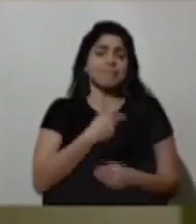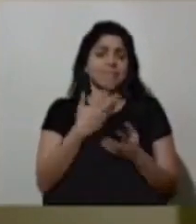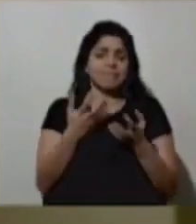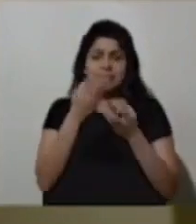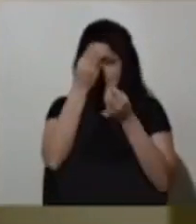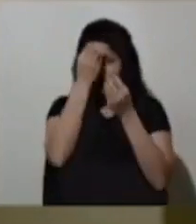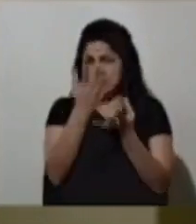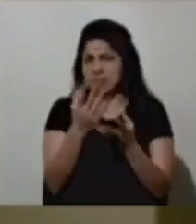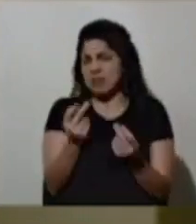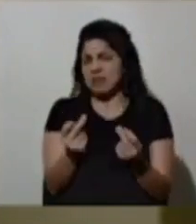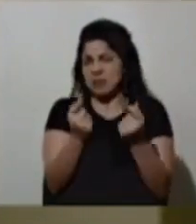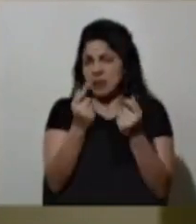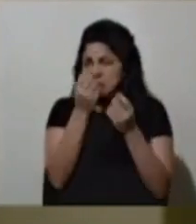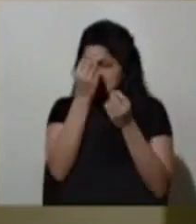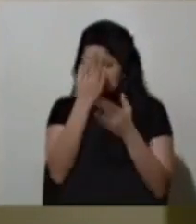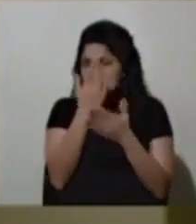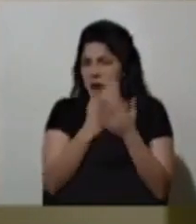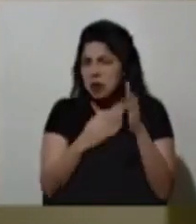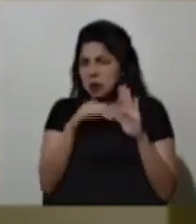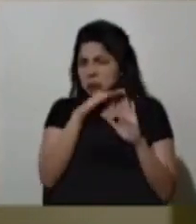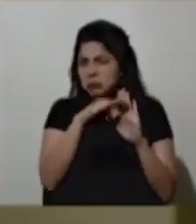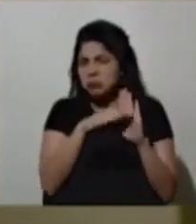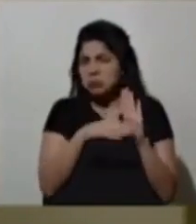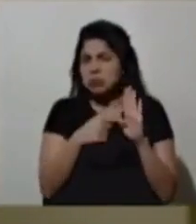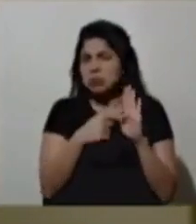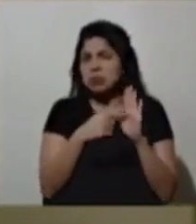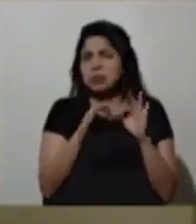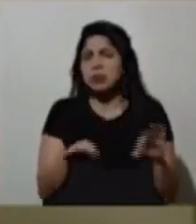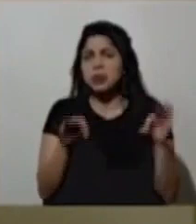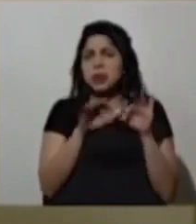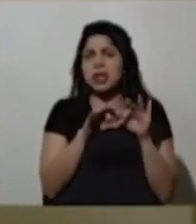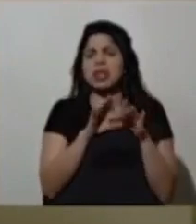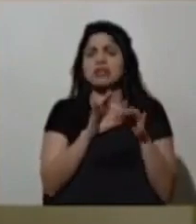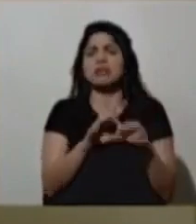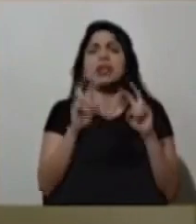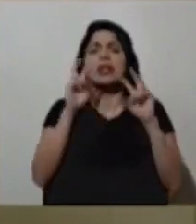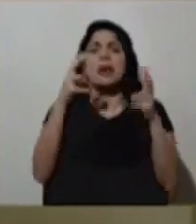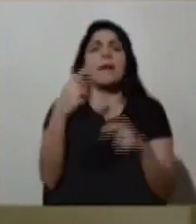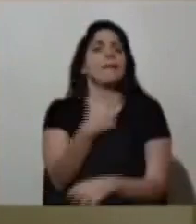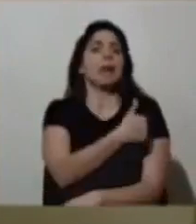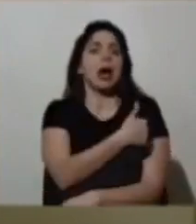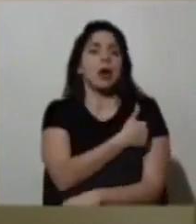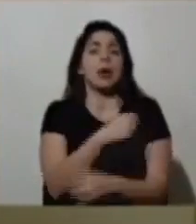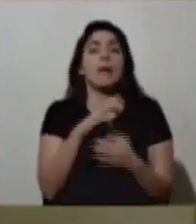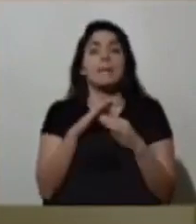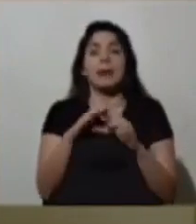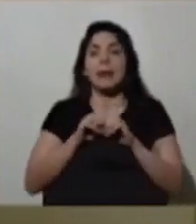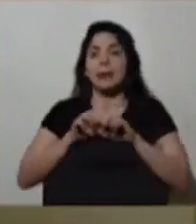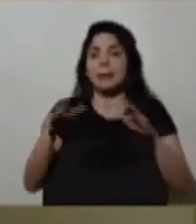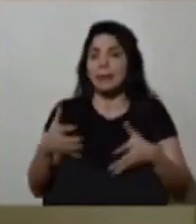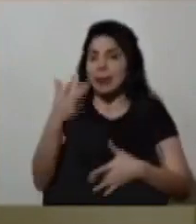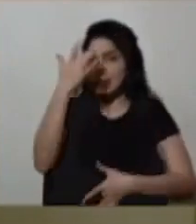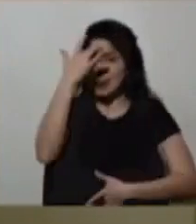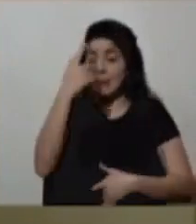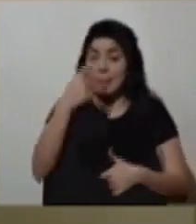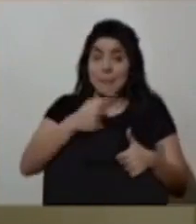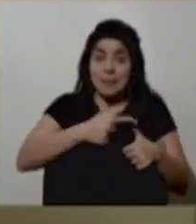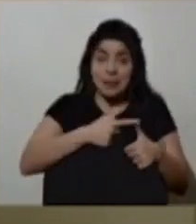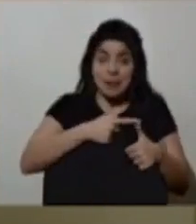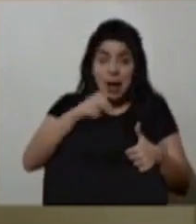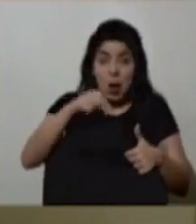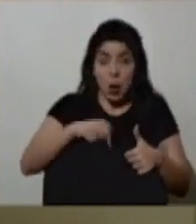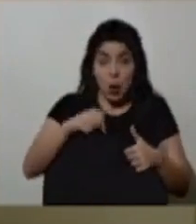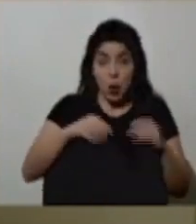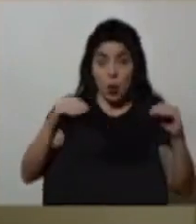informarles rápidamente algunas cosas importantes sobre el tema de la vacunación y de la pandemia. La primera es que esta